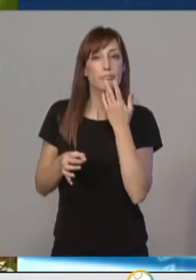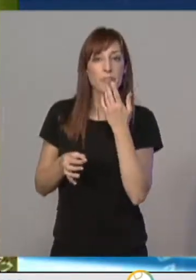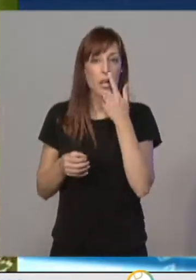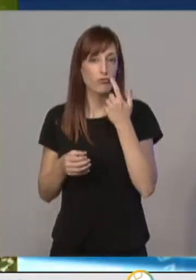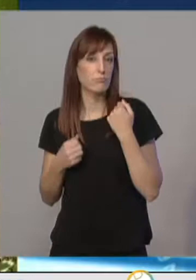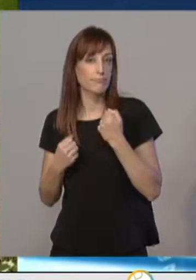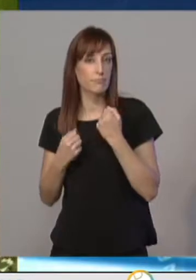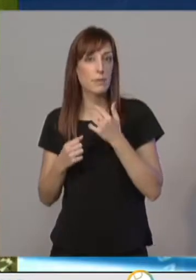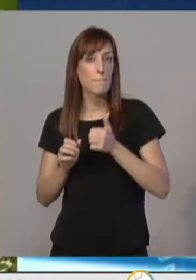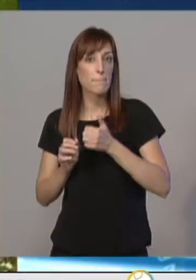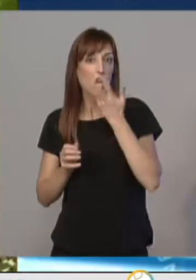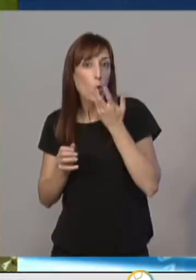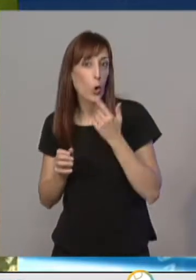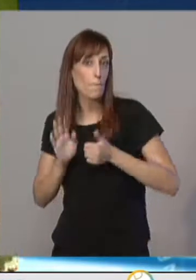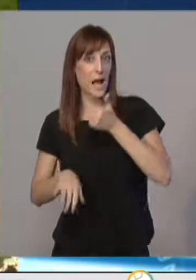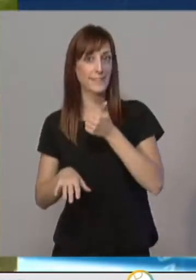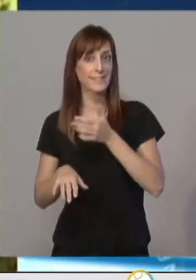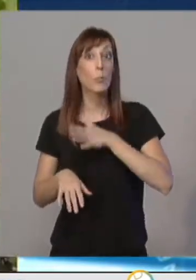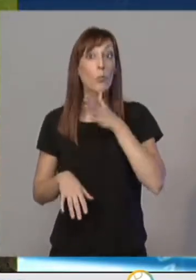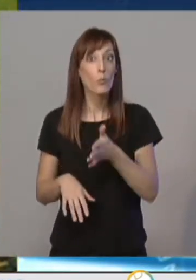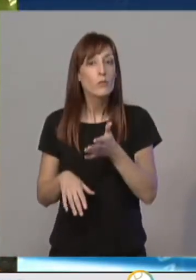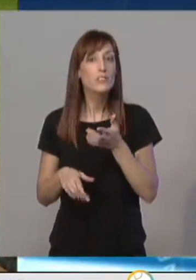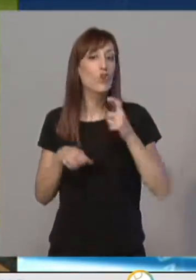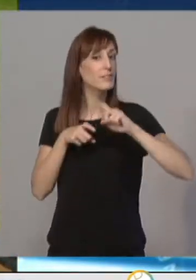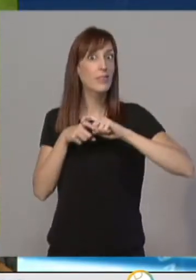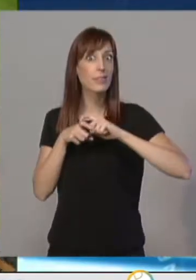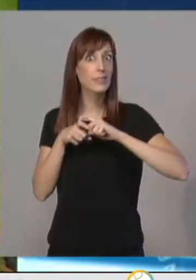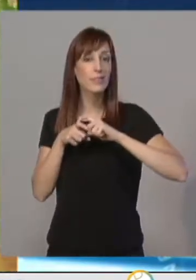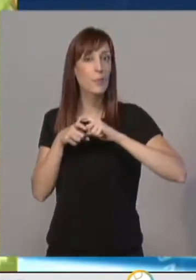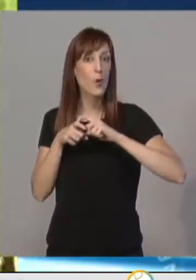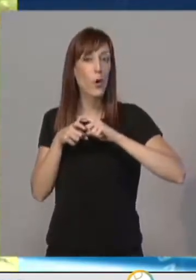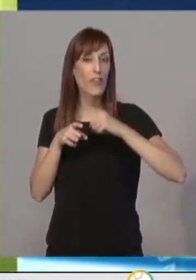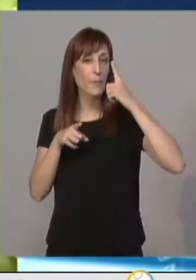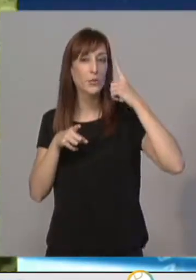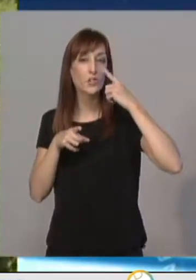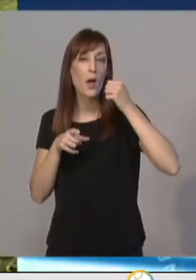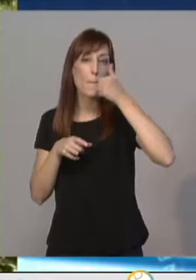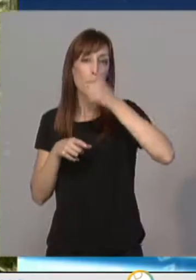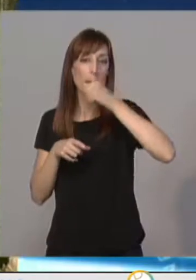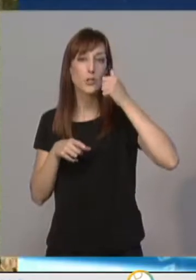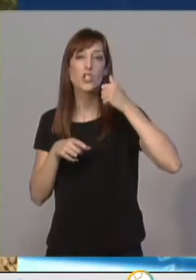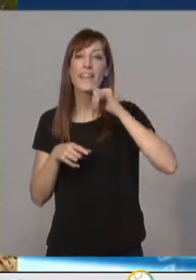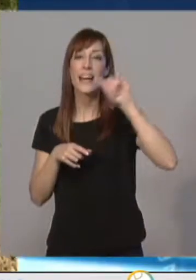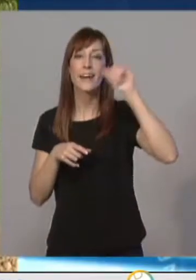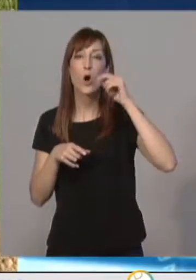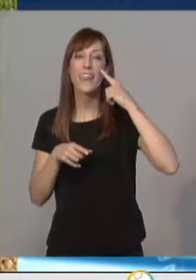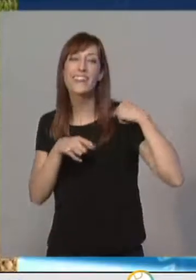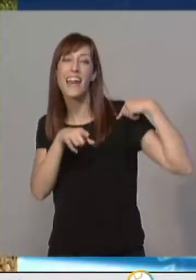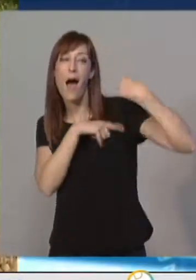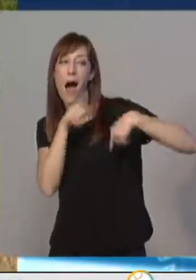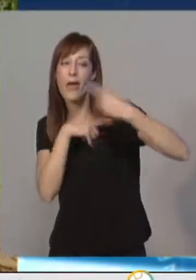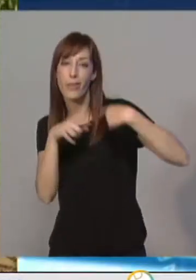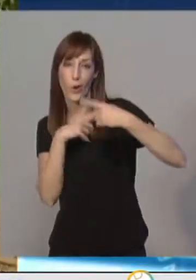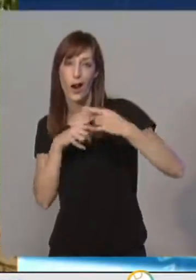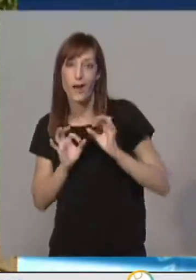primeros descubes muestran una estructura notable típica de los vinos más tradicionales de Rioja. Serán vinos con un buen potencial para